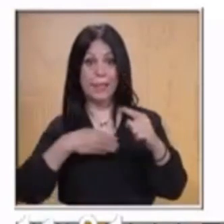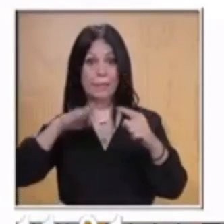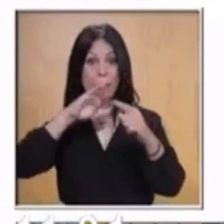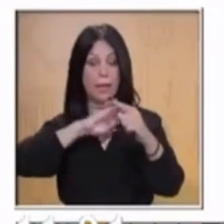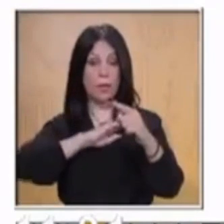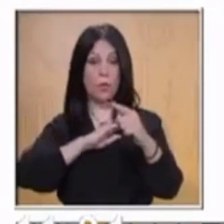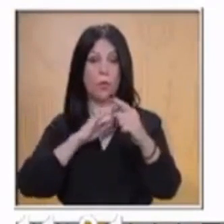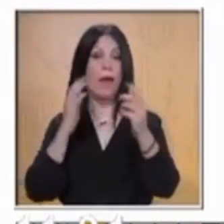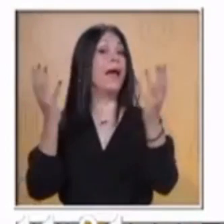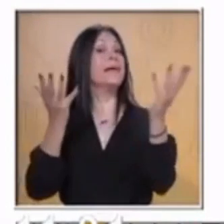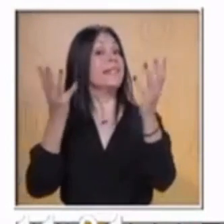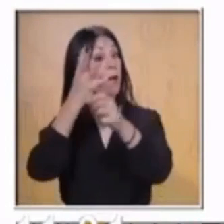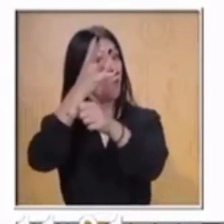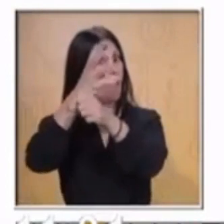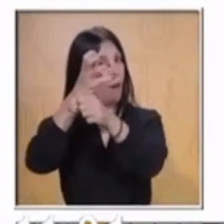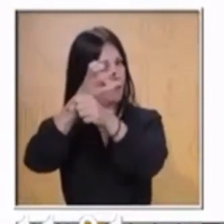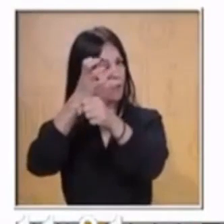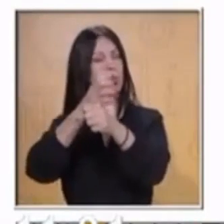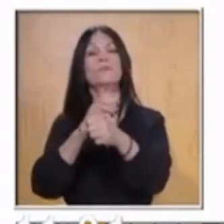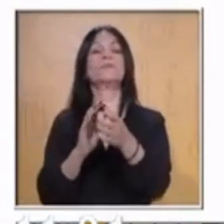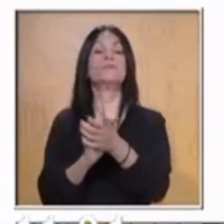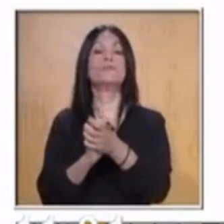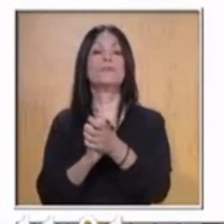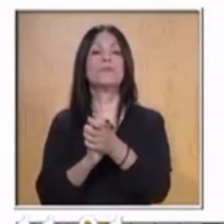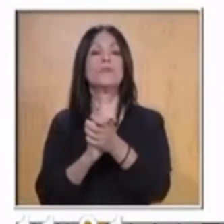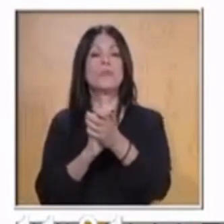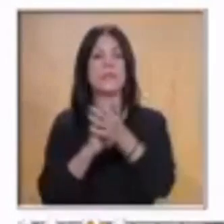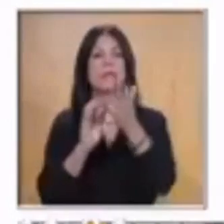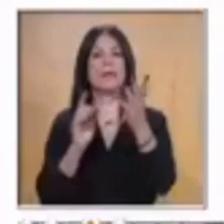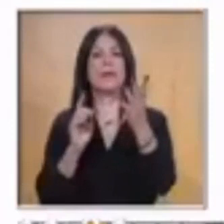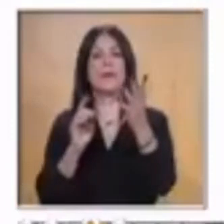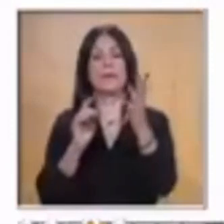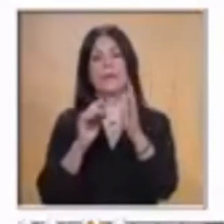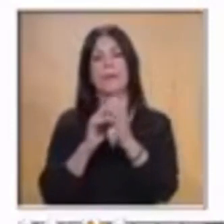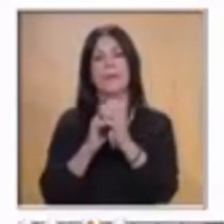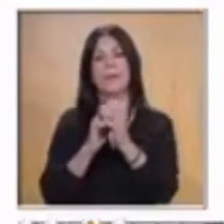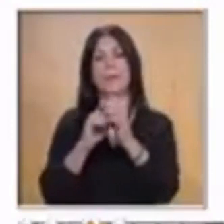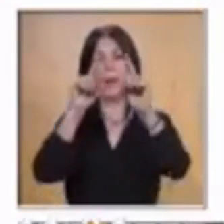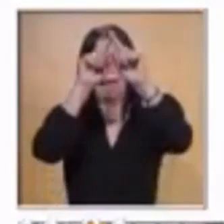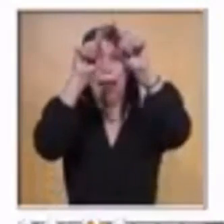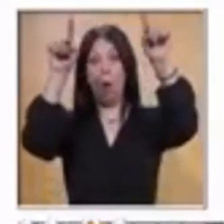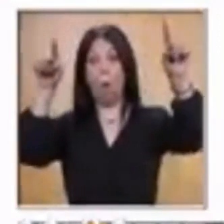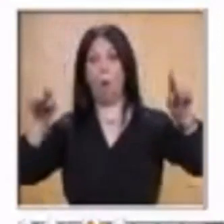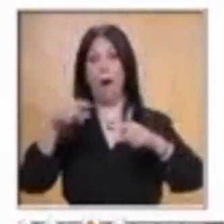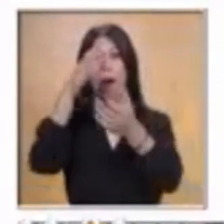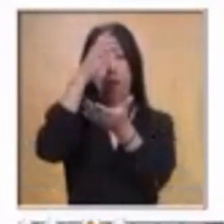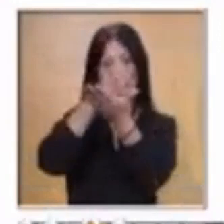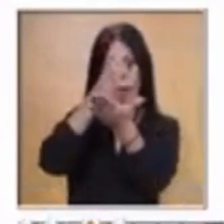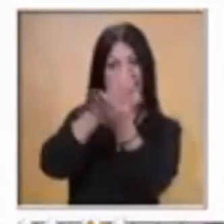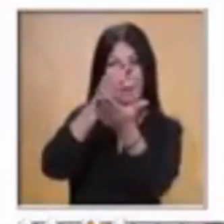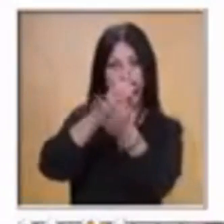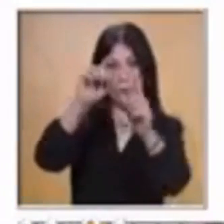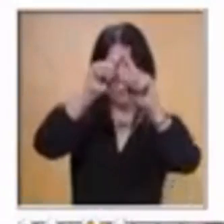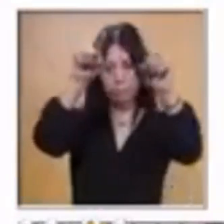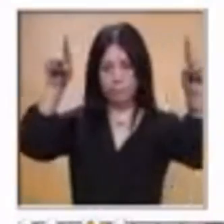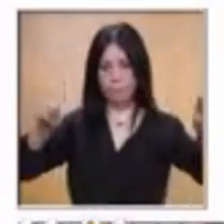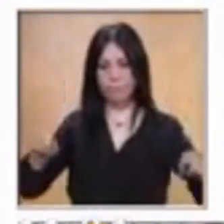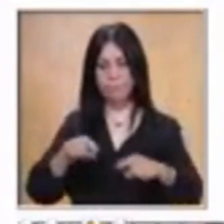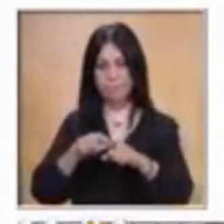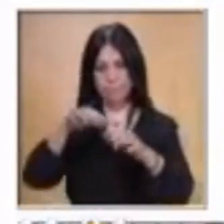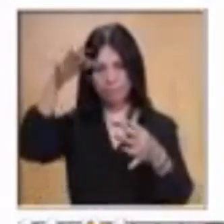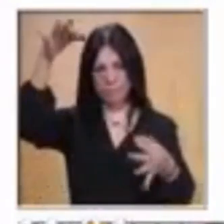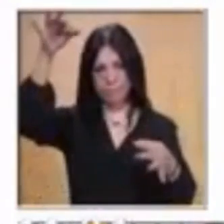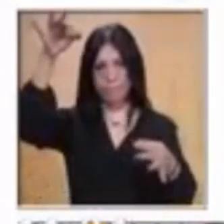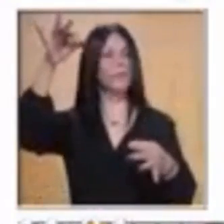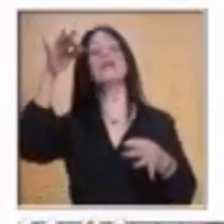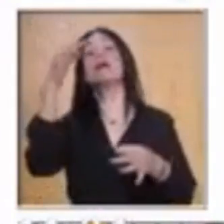vamos a hacer lo siguiente. Divide una hoja de libreta o máquina en cuántas